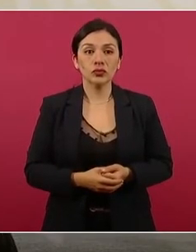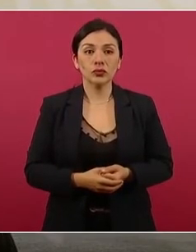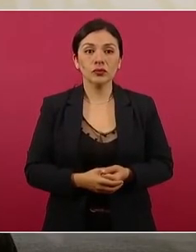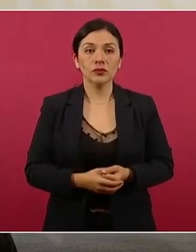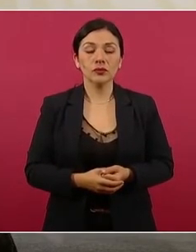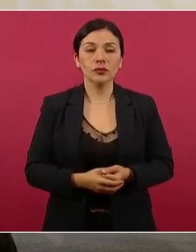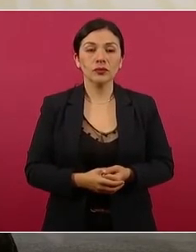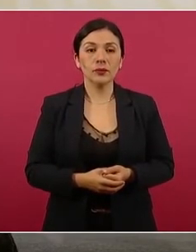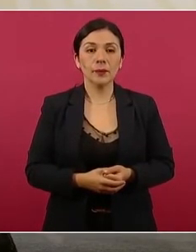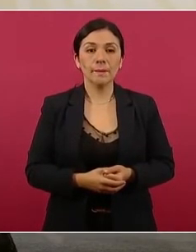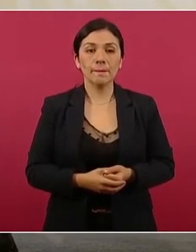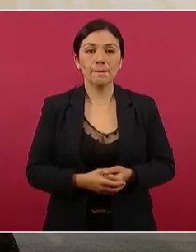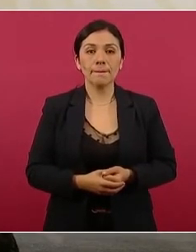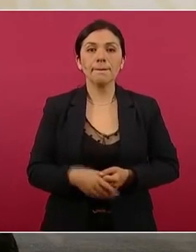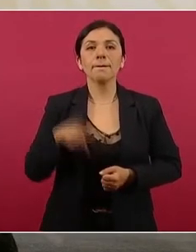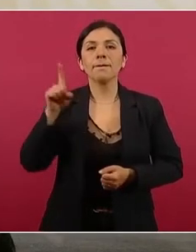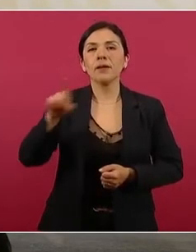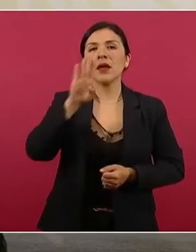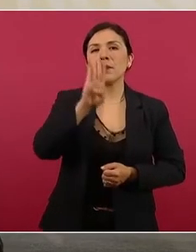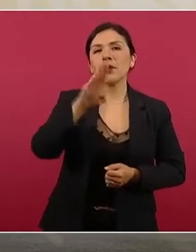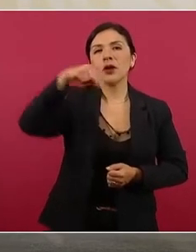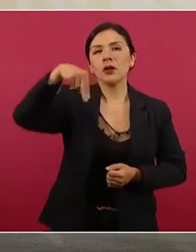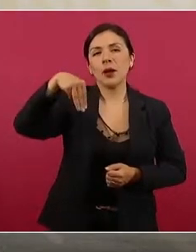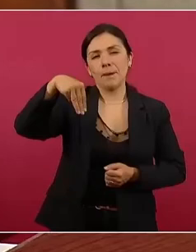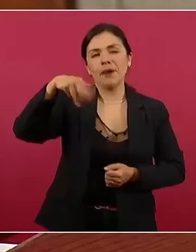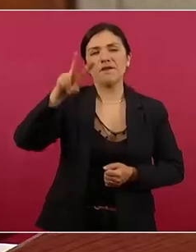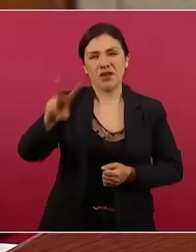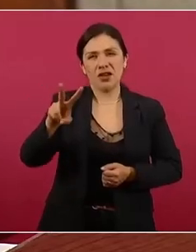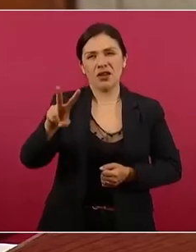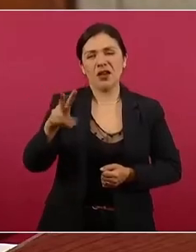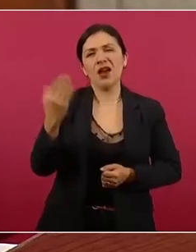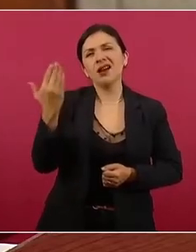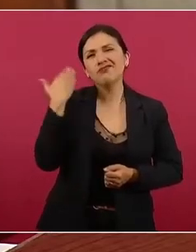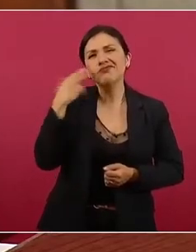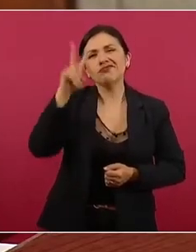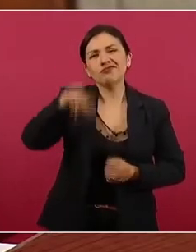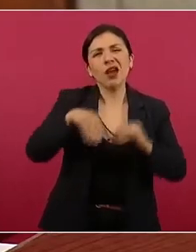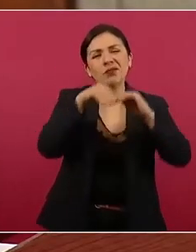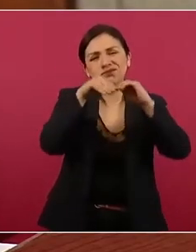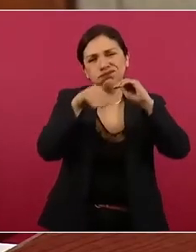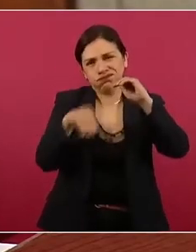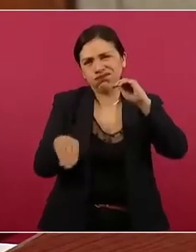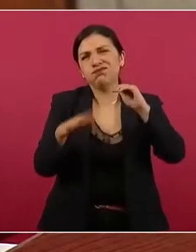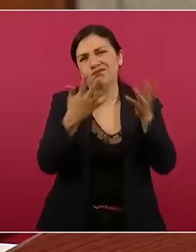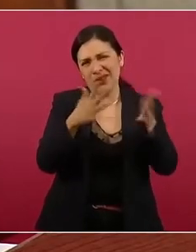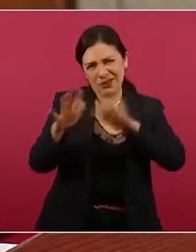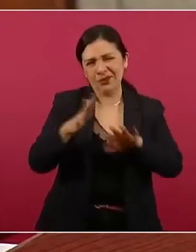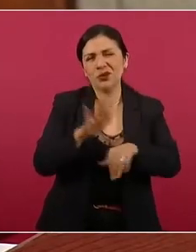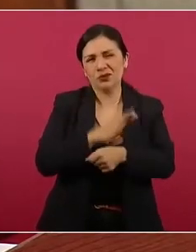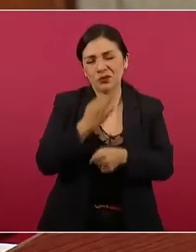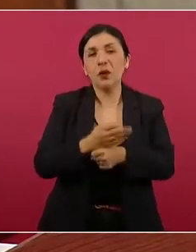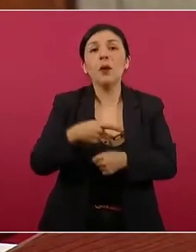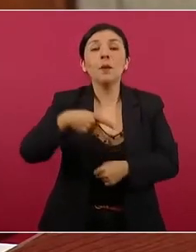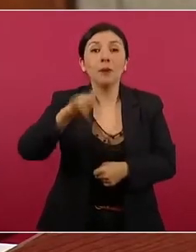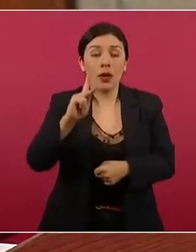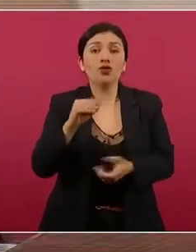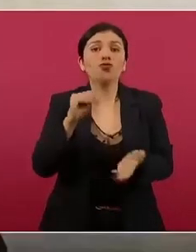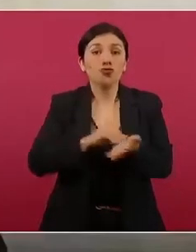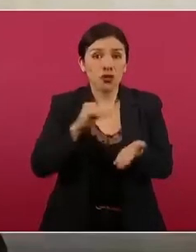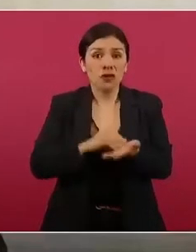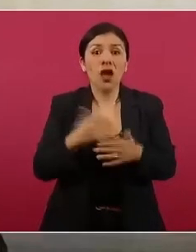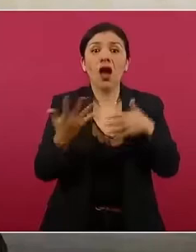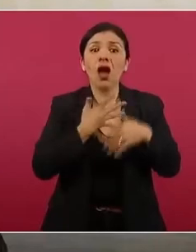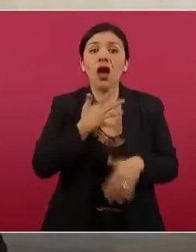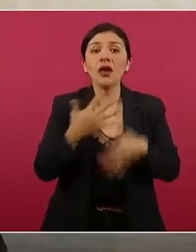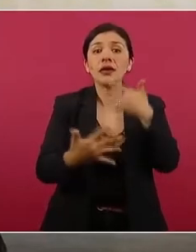Esto es lo de la bolsa, que aun cuando ha caído últimamente, por lo mismo, todavía está 15